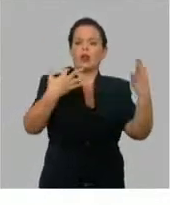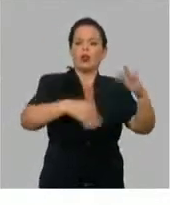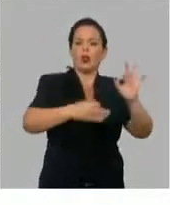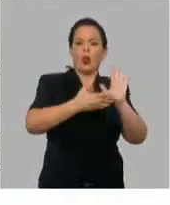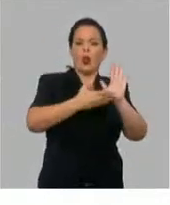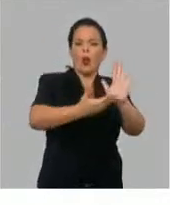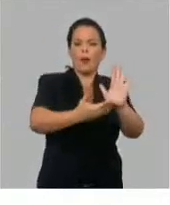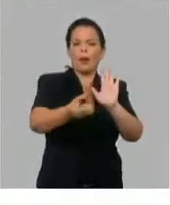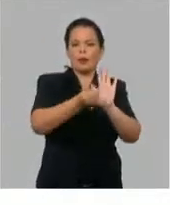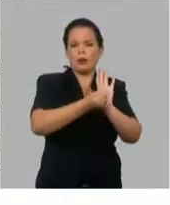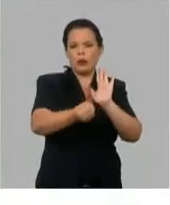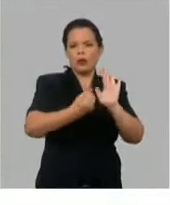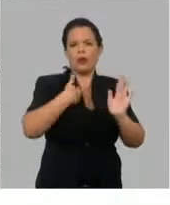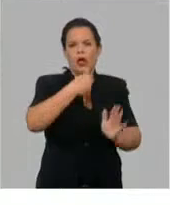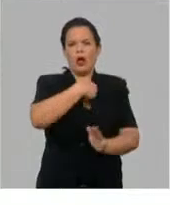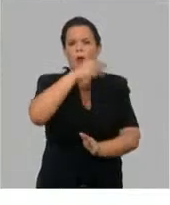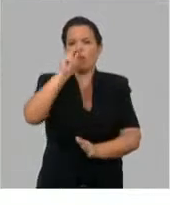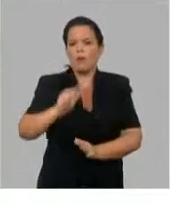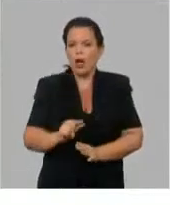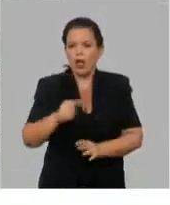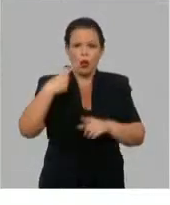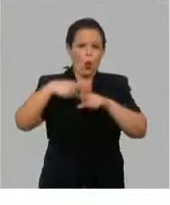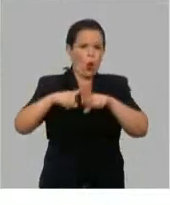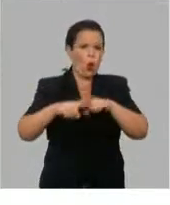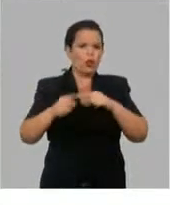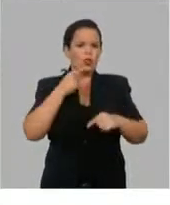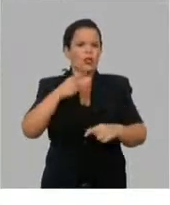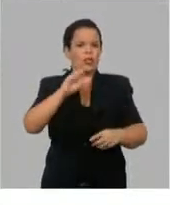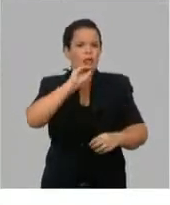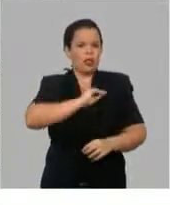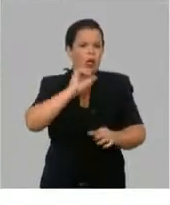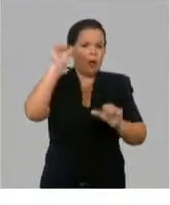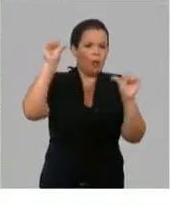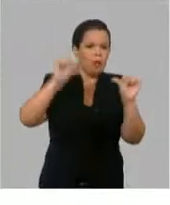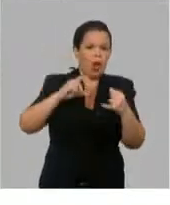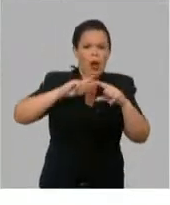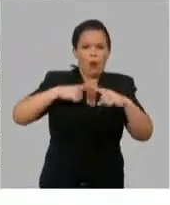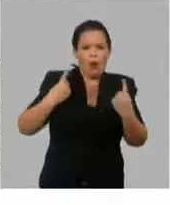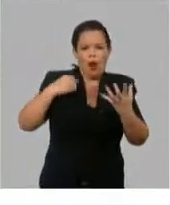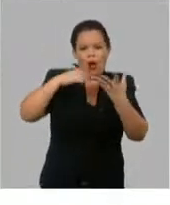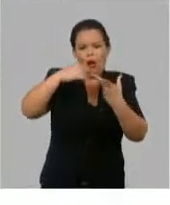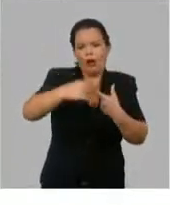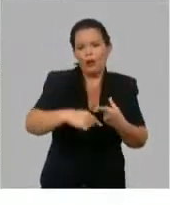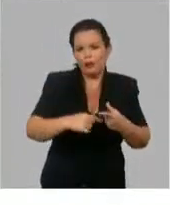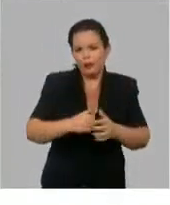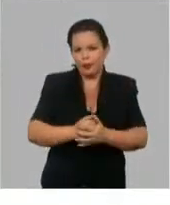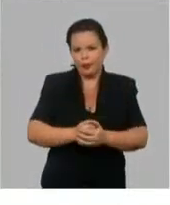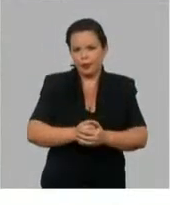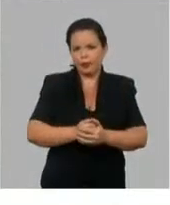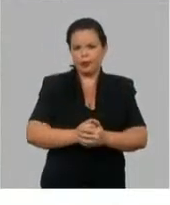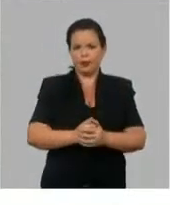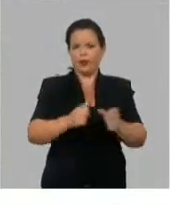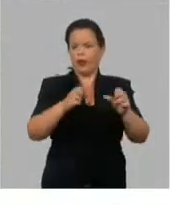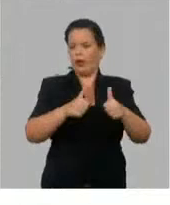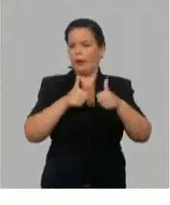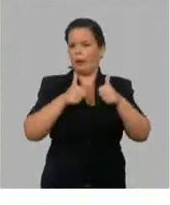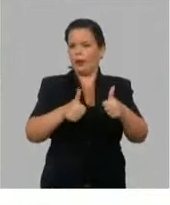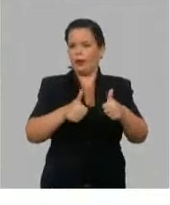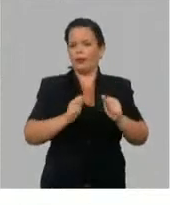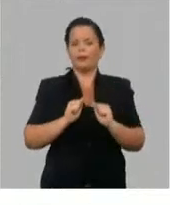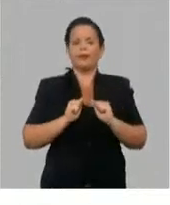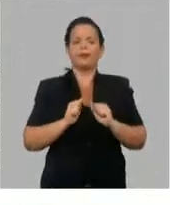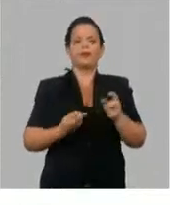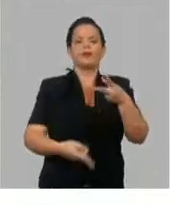los síntomas que refirieron. En segundo lugar, que lo que tenían esas personas que